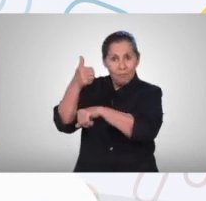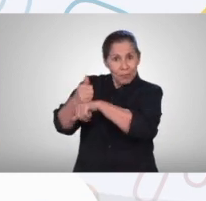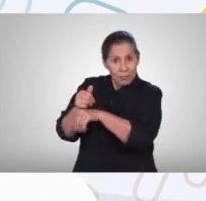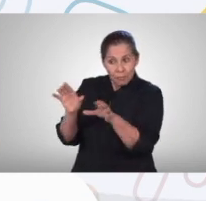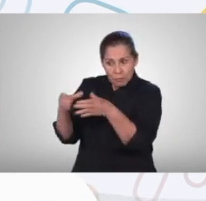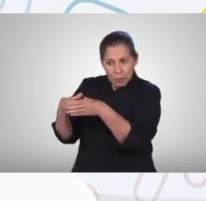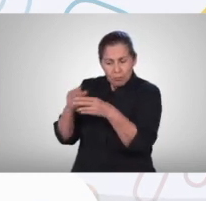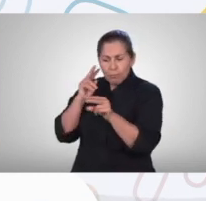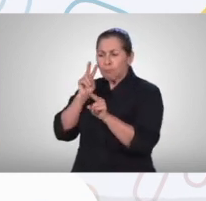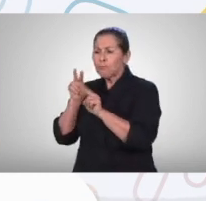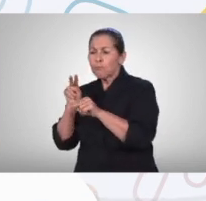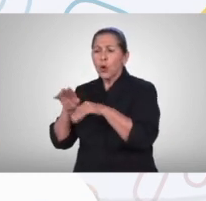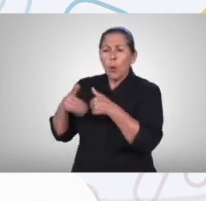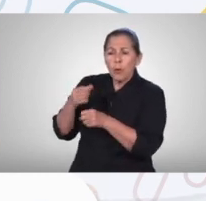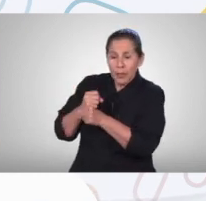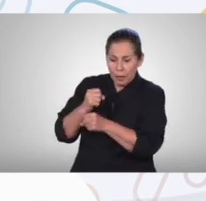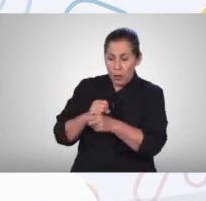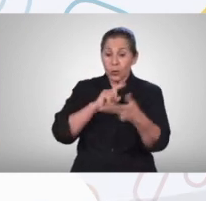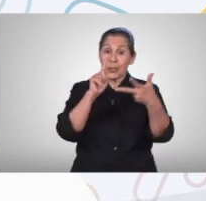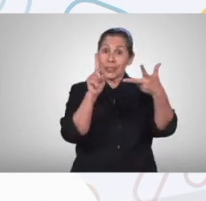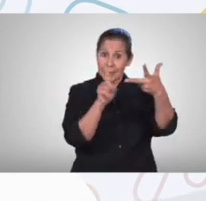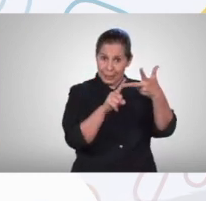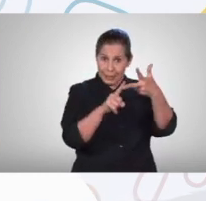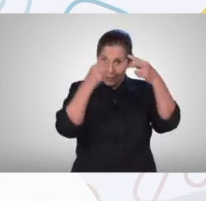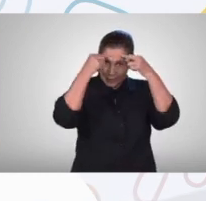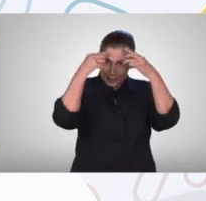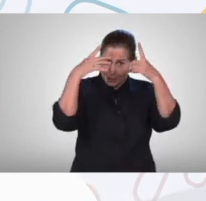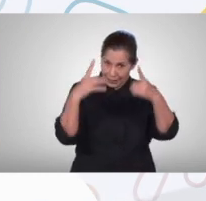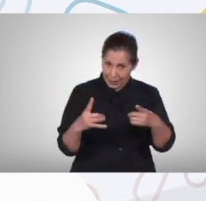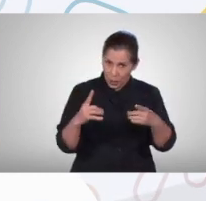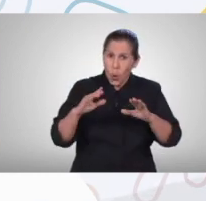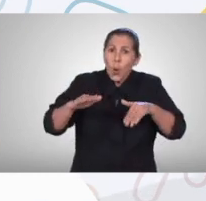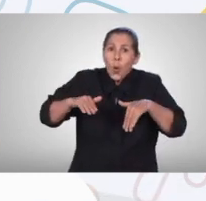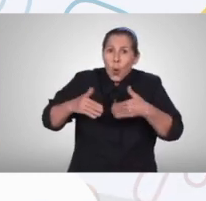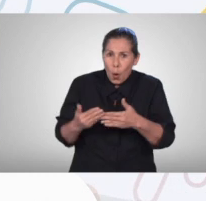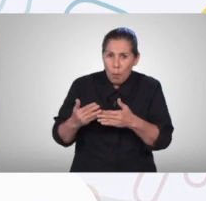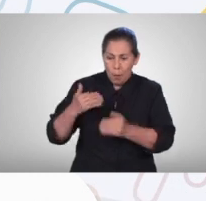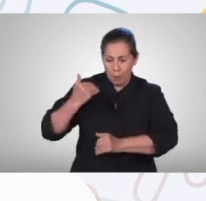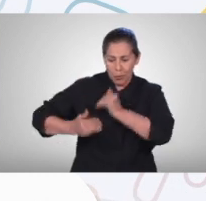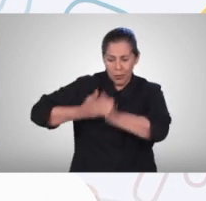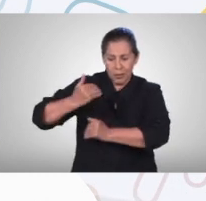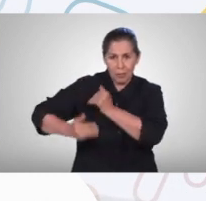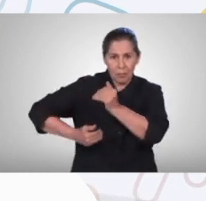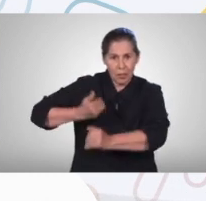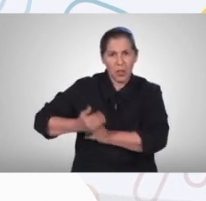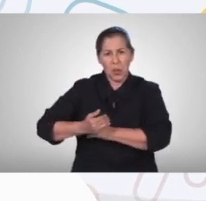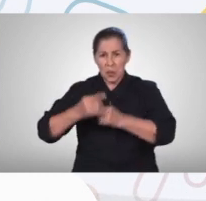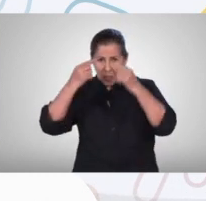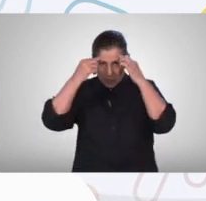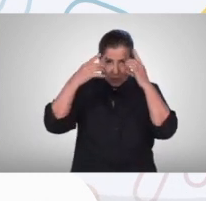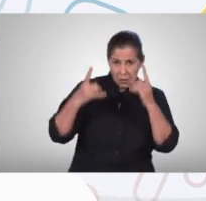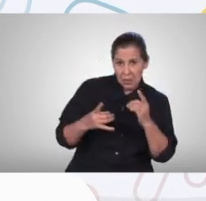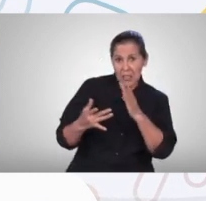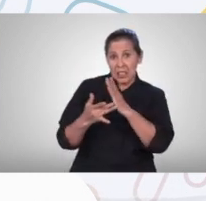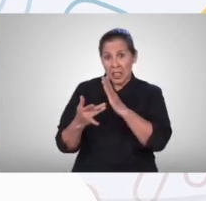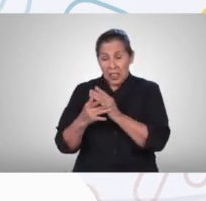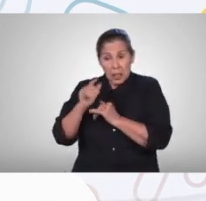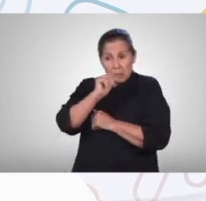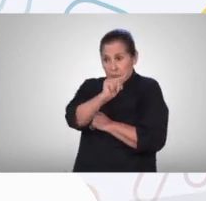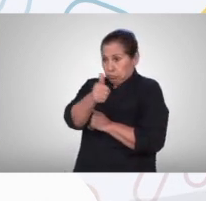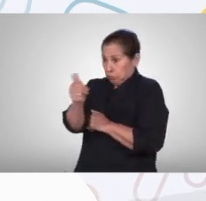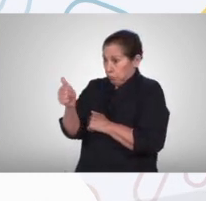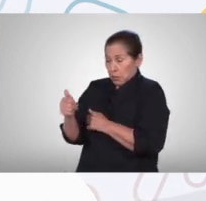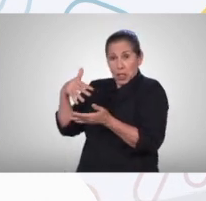se establecer las condiciones y medios y procedimientos para elegir y conformar el autogobierno estudiantil